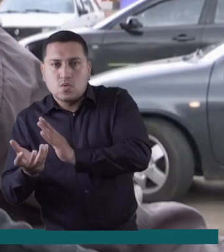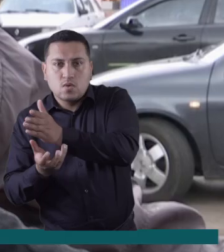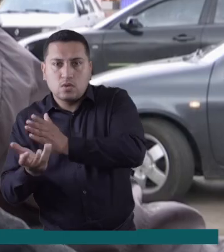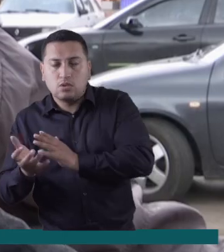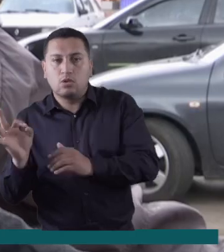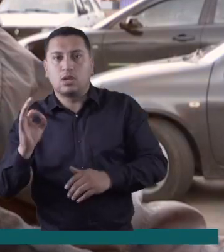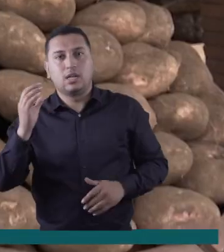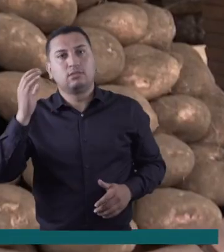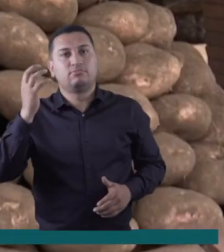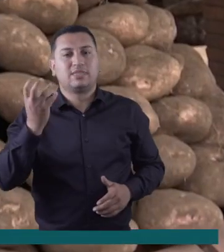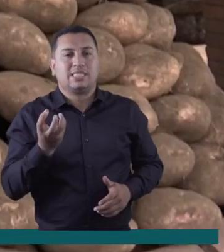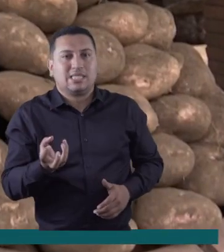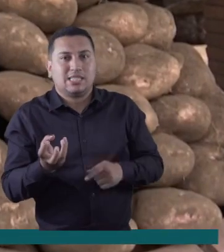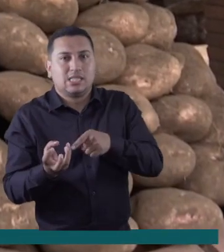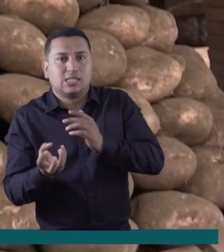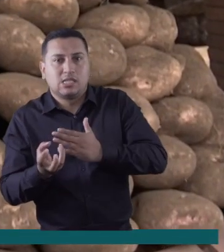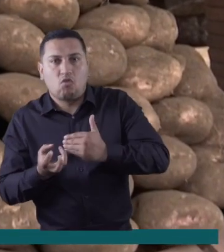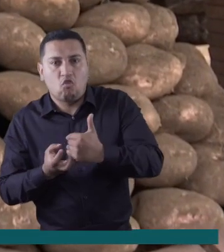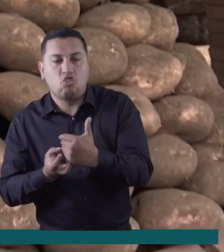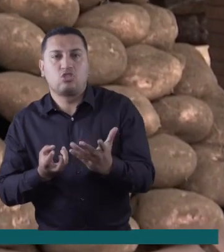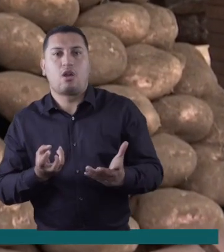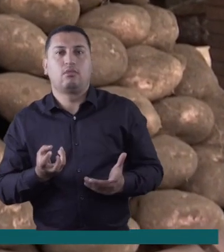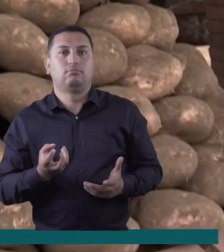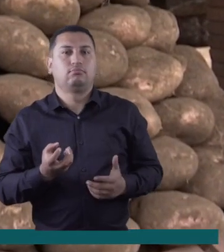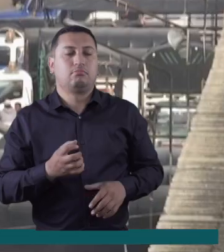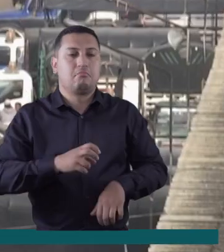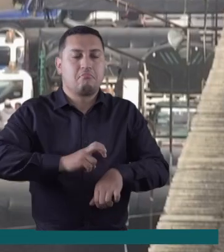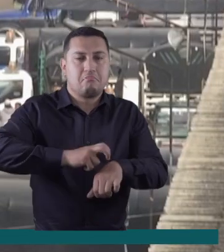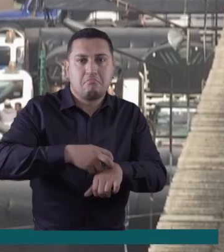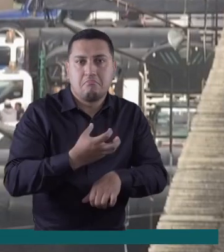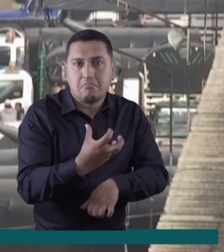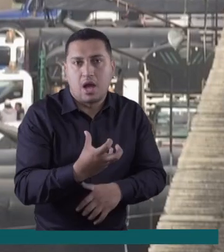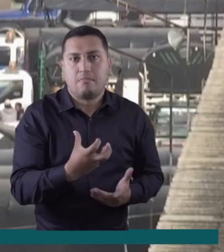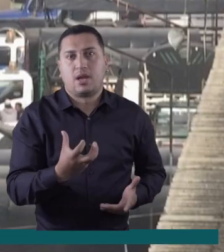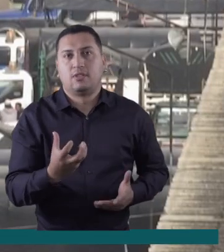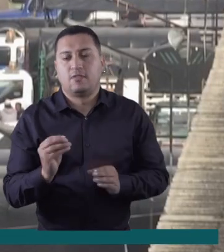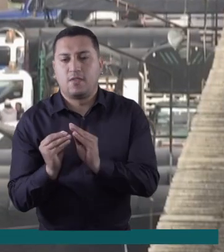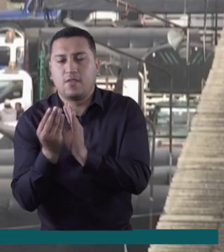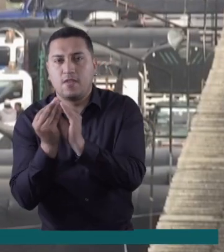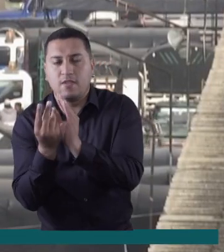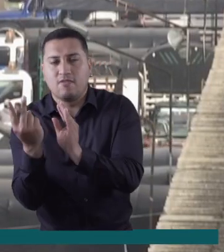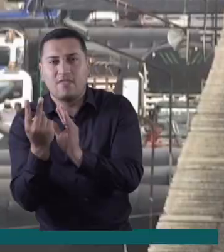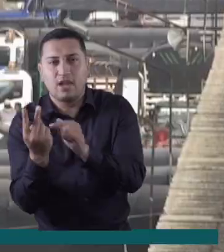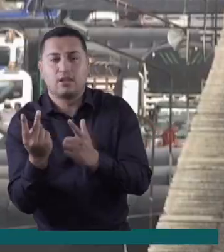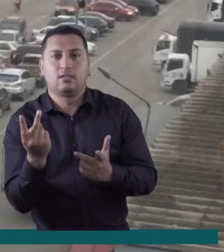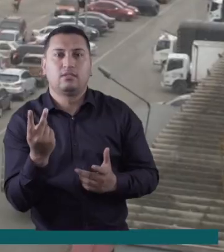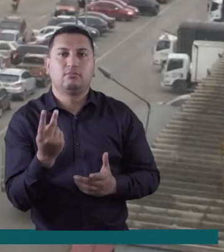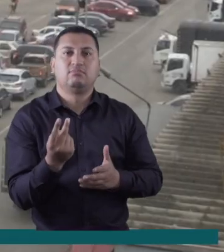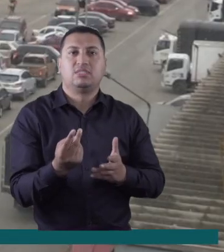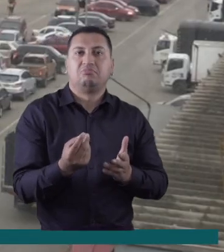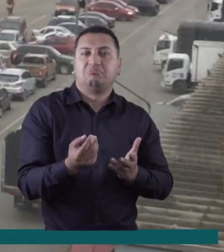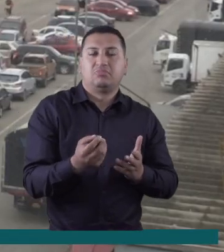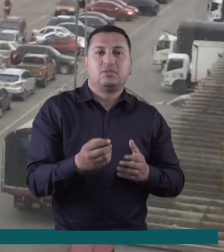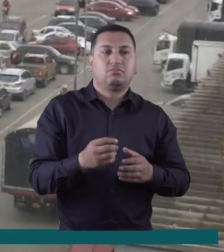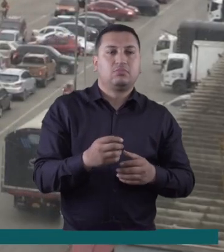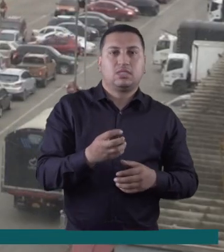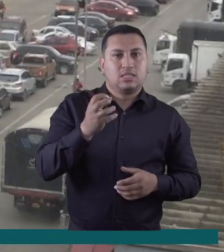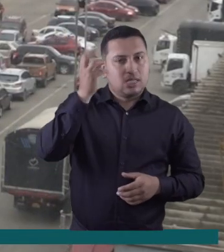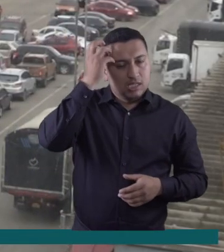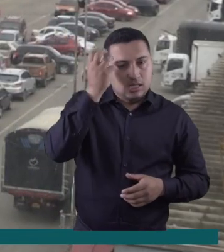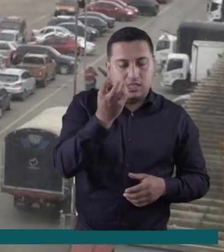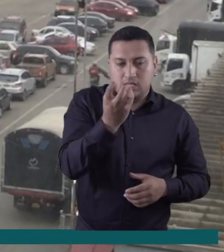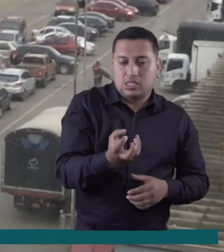cabezona, la papa, cilantro, cebolla. Las hortalizas por toda nuestra sabana